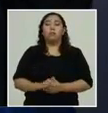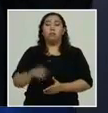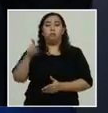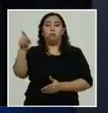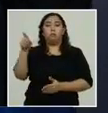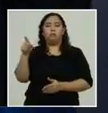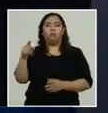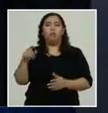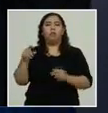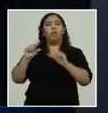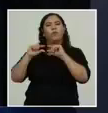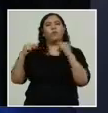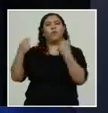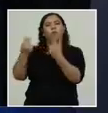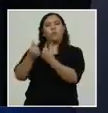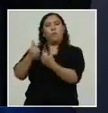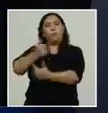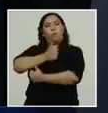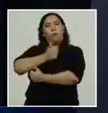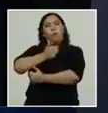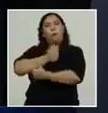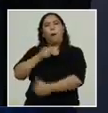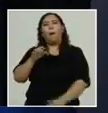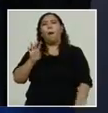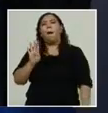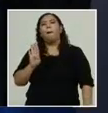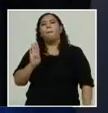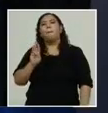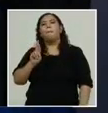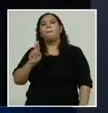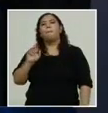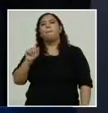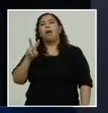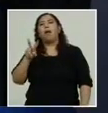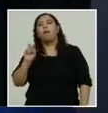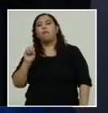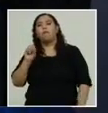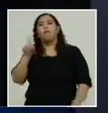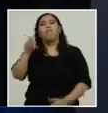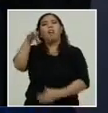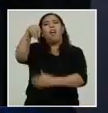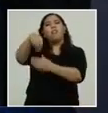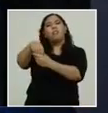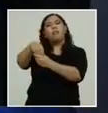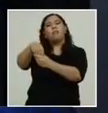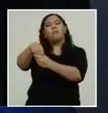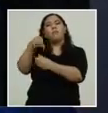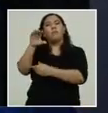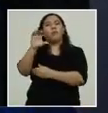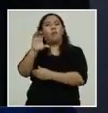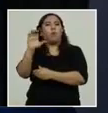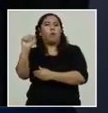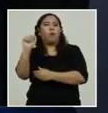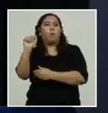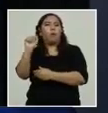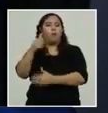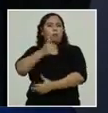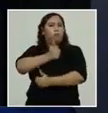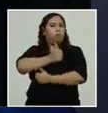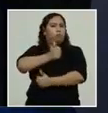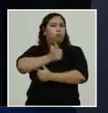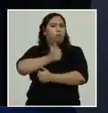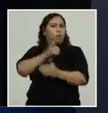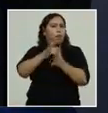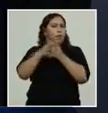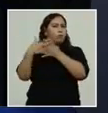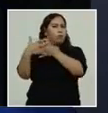que están destacados en palmerola gracias también al equipo de la embajada de estados unidos aquí en